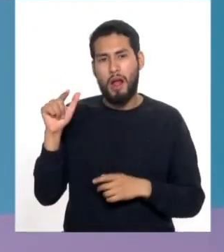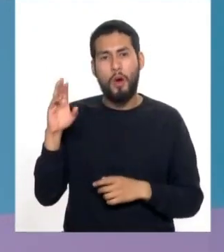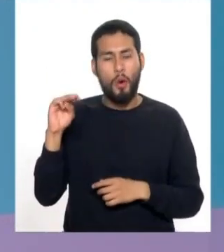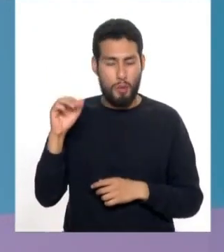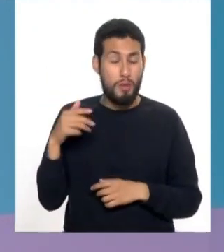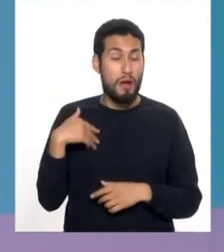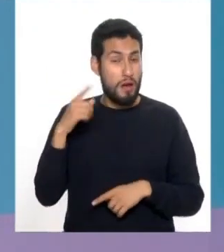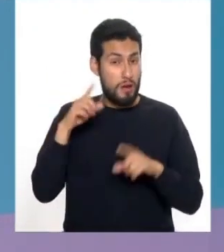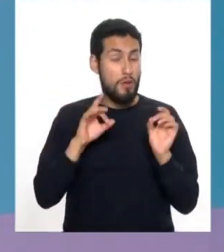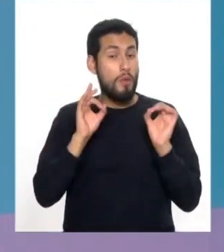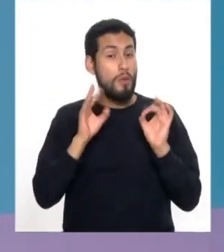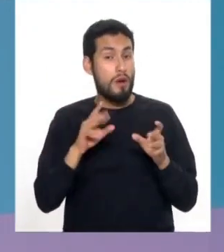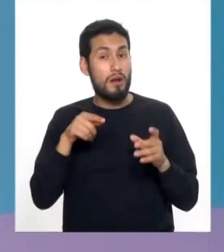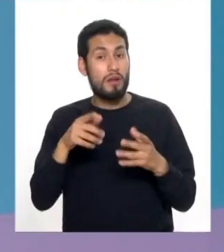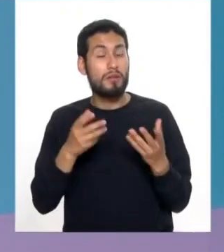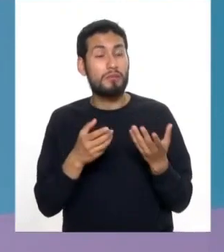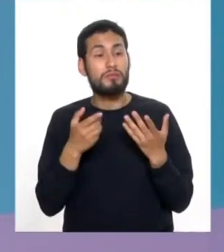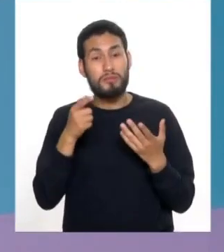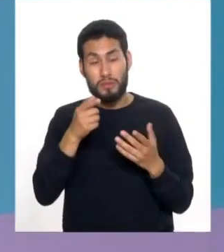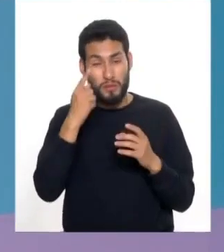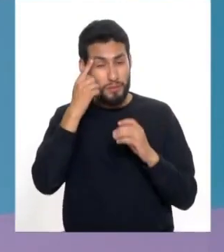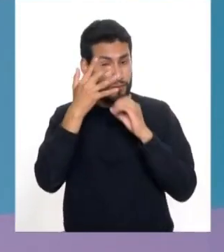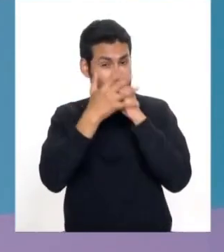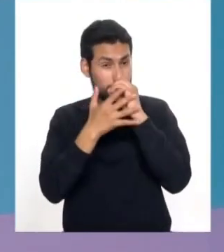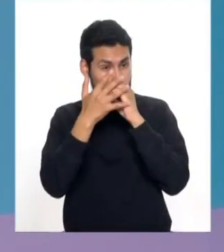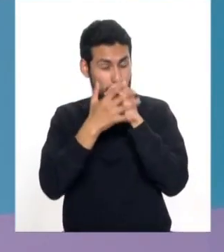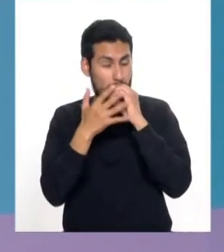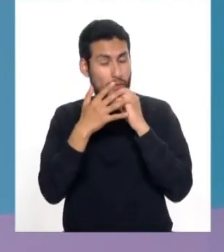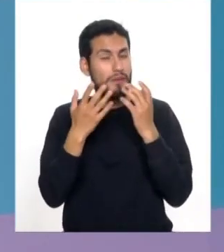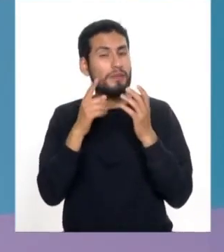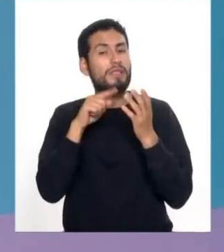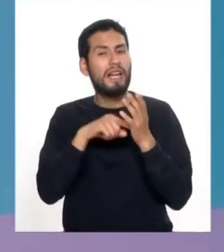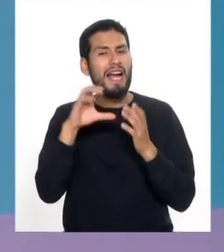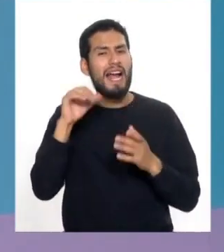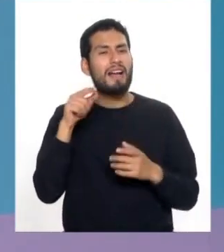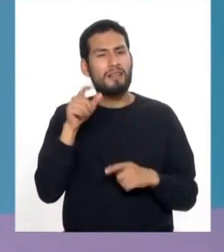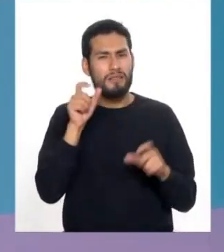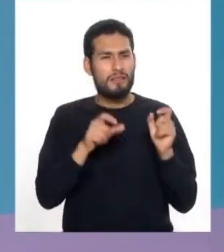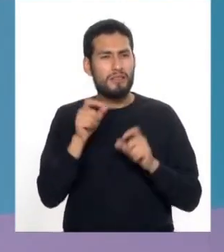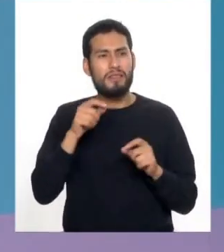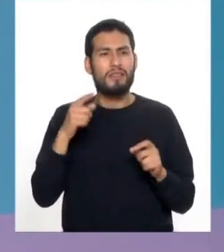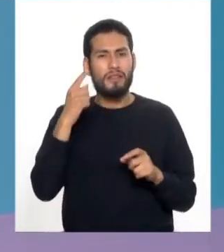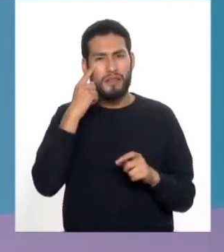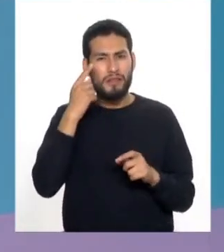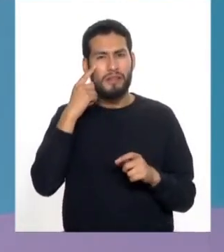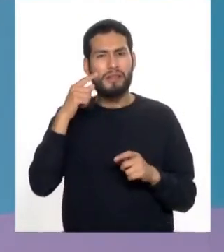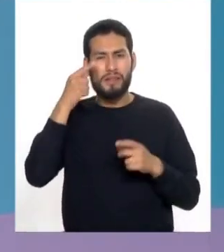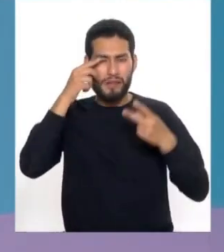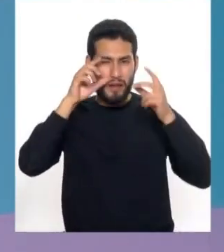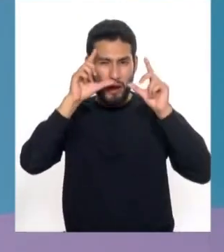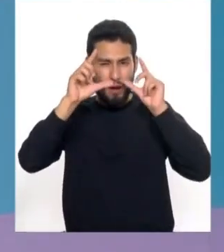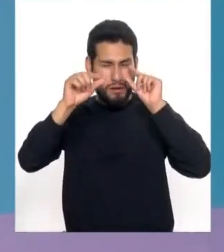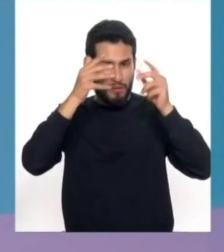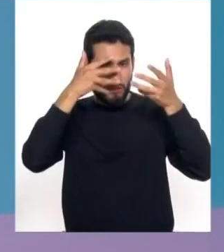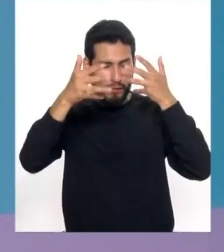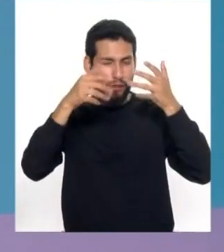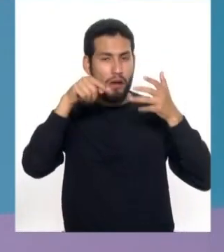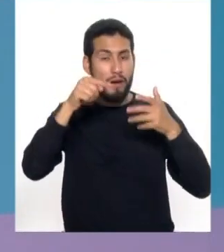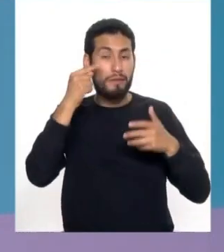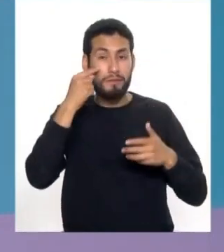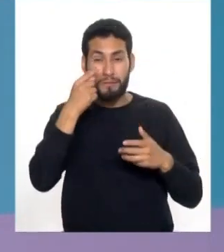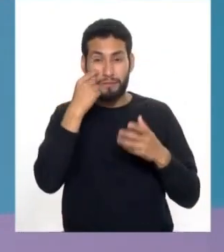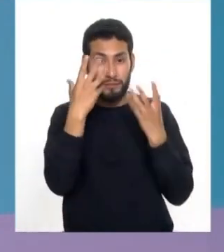algunas personas que desarrollan este tipo de cataratas, sobre todo gente hipermétrope, es decir, que tiene ciertas características del ojo,